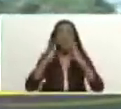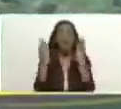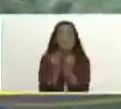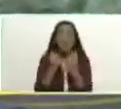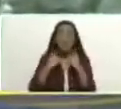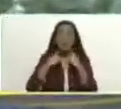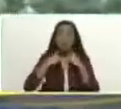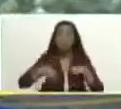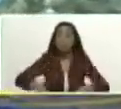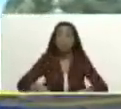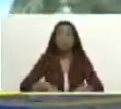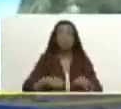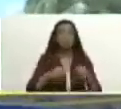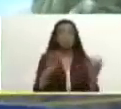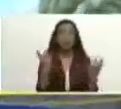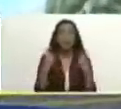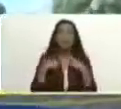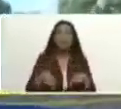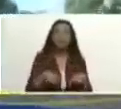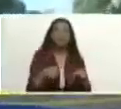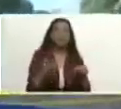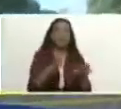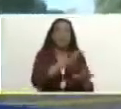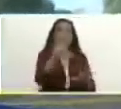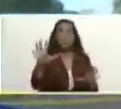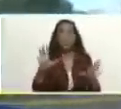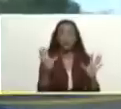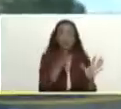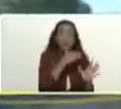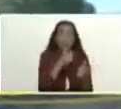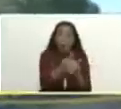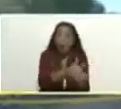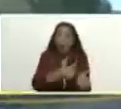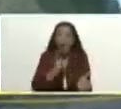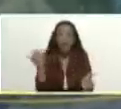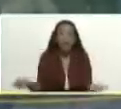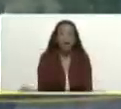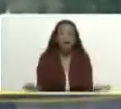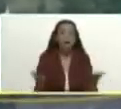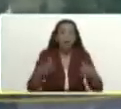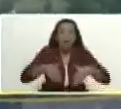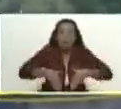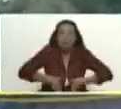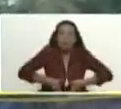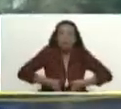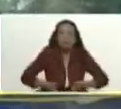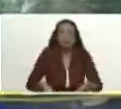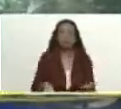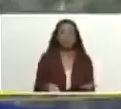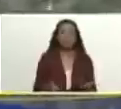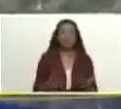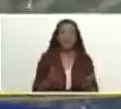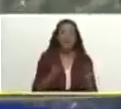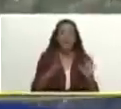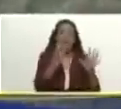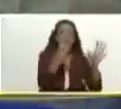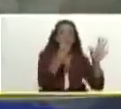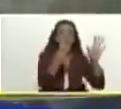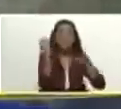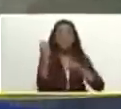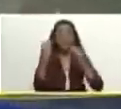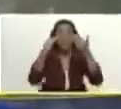afectadas y presidente le pedimos antemano las viviendas aproximadamente las 60